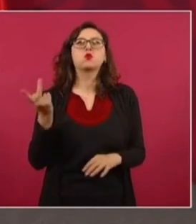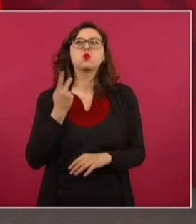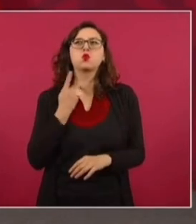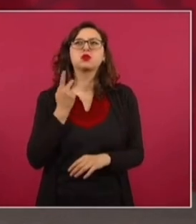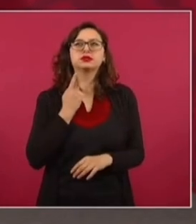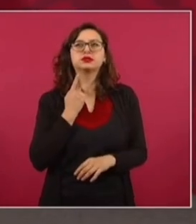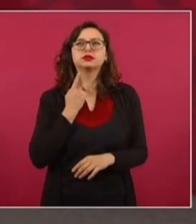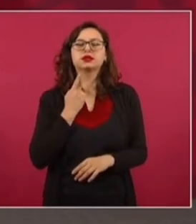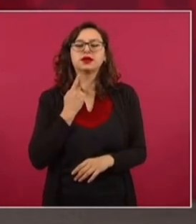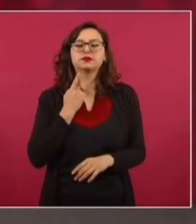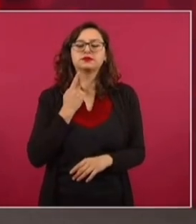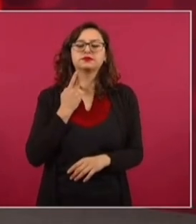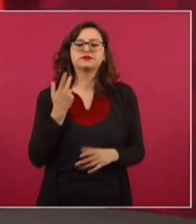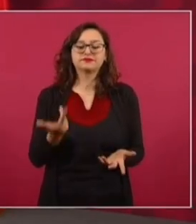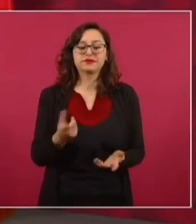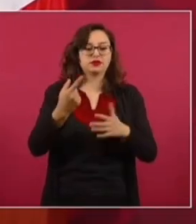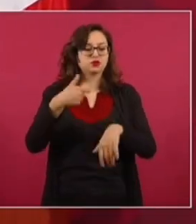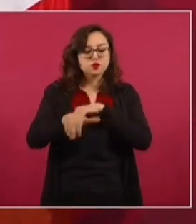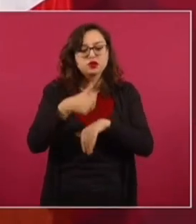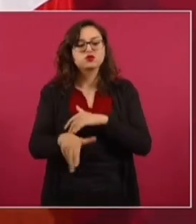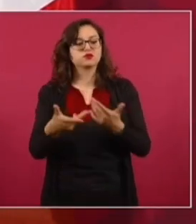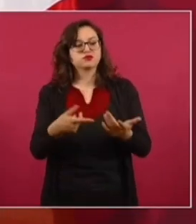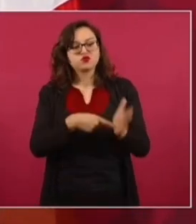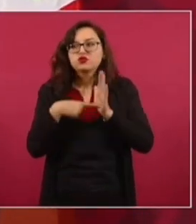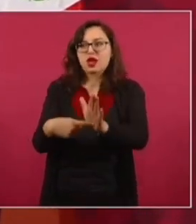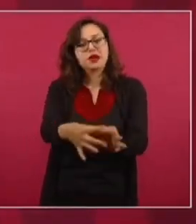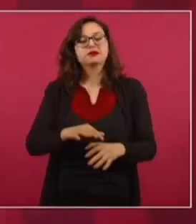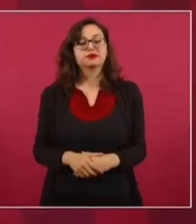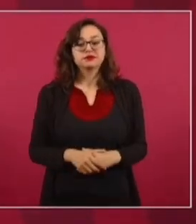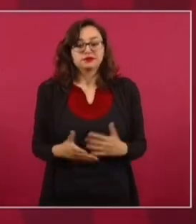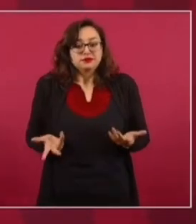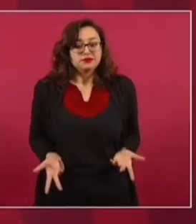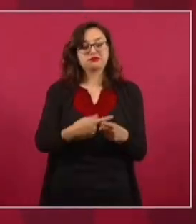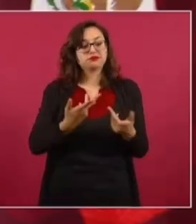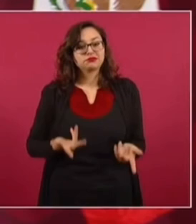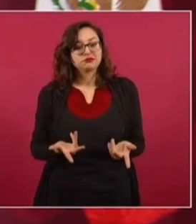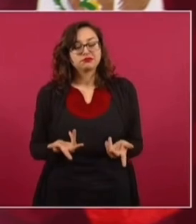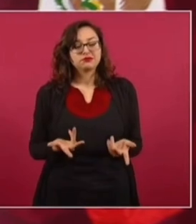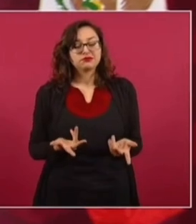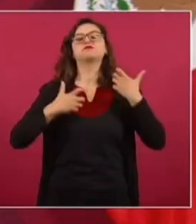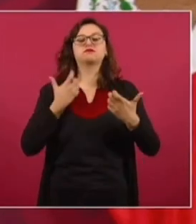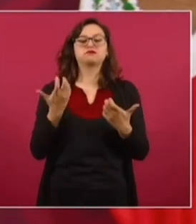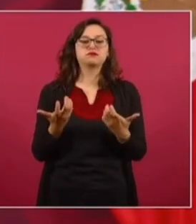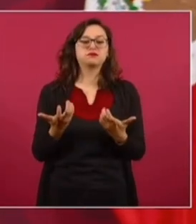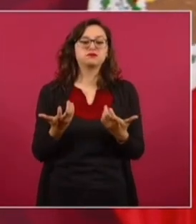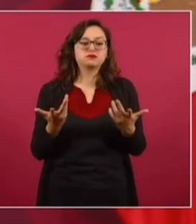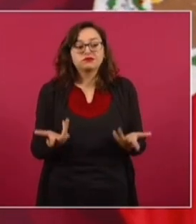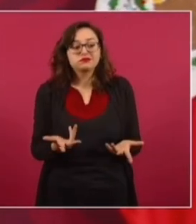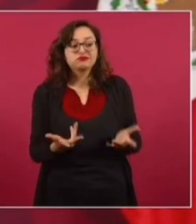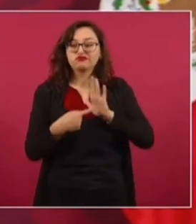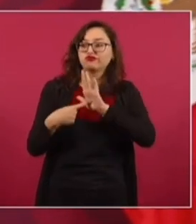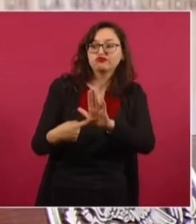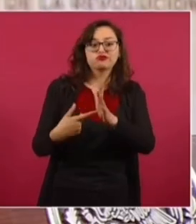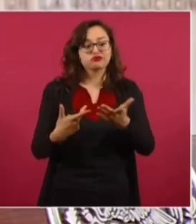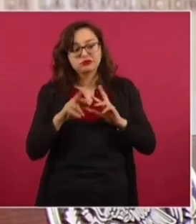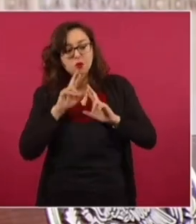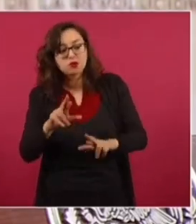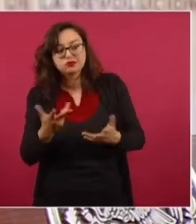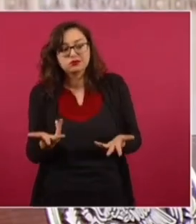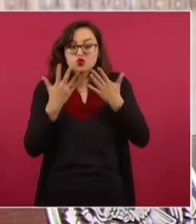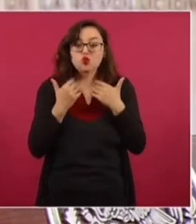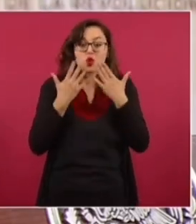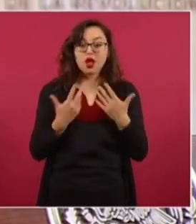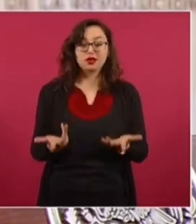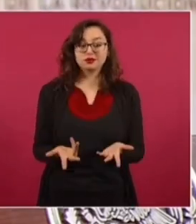tiene que ver con resultados. Entonces ellos, por muy obcecados, tienen que hacer una reflexión, un